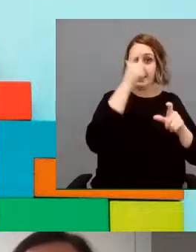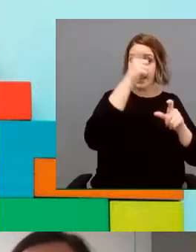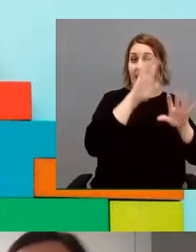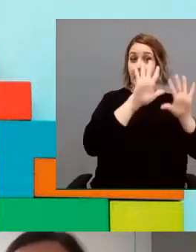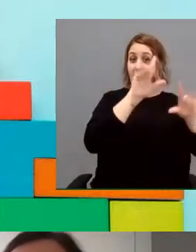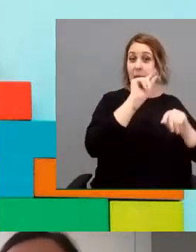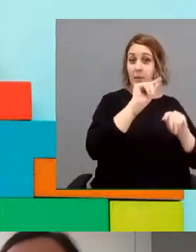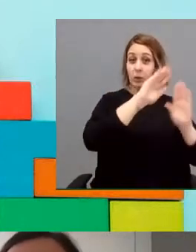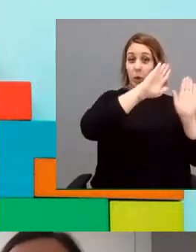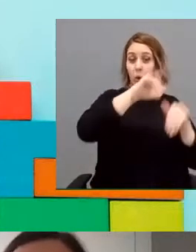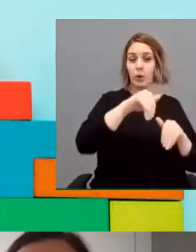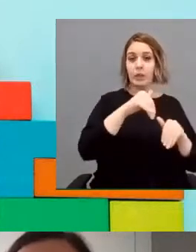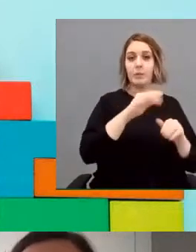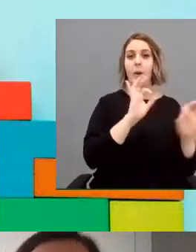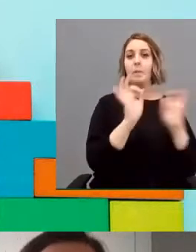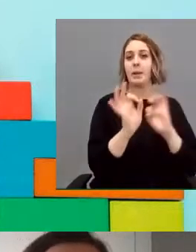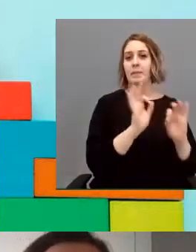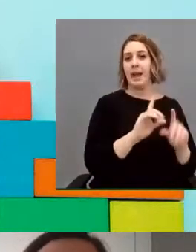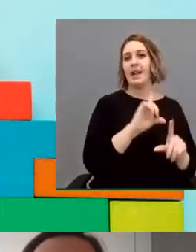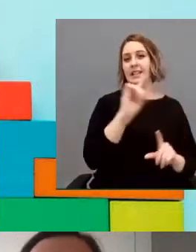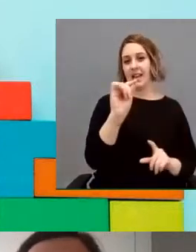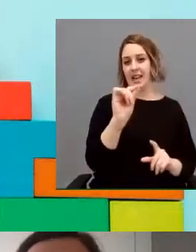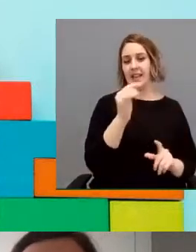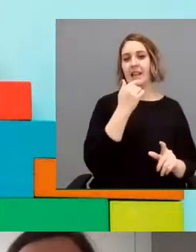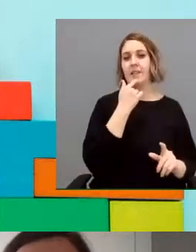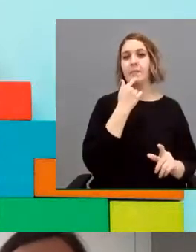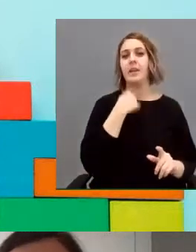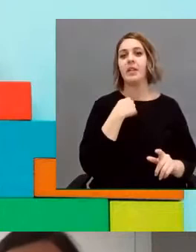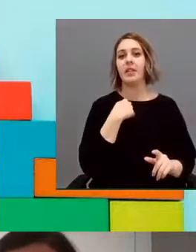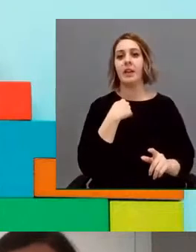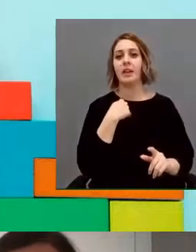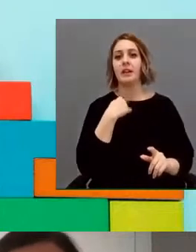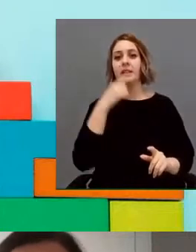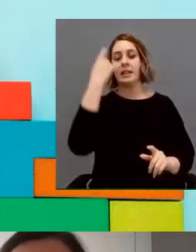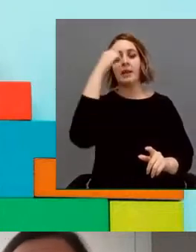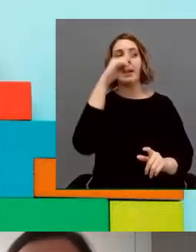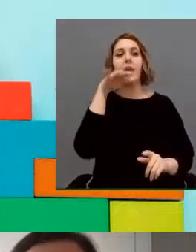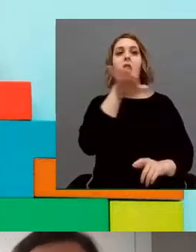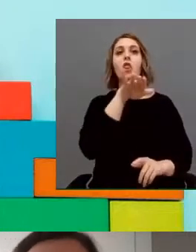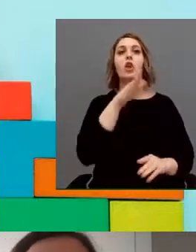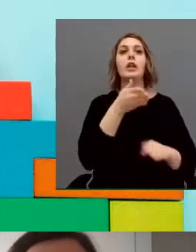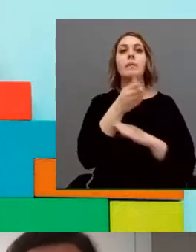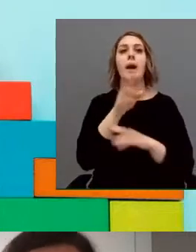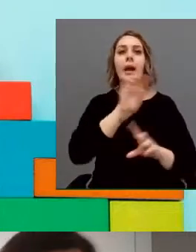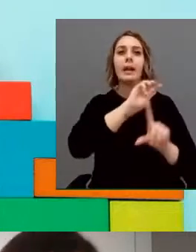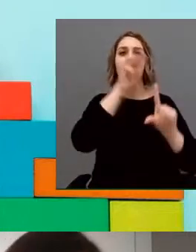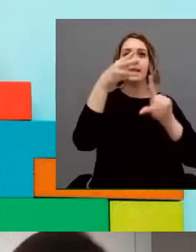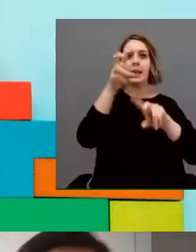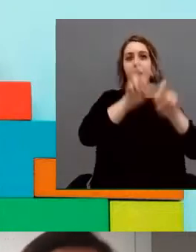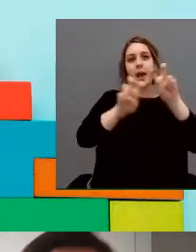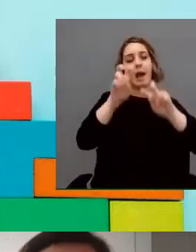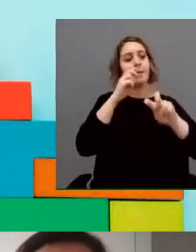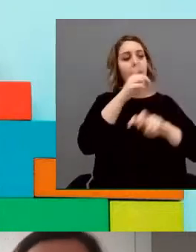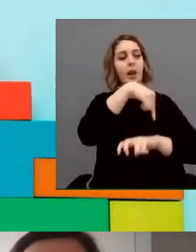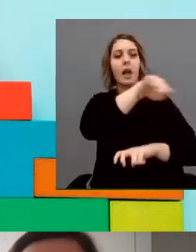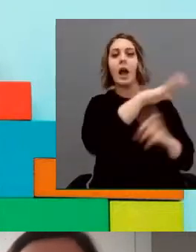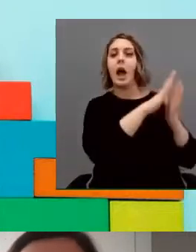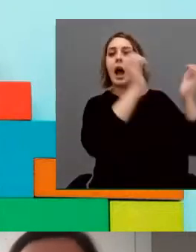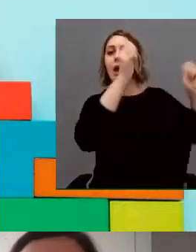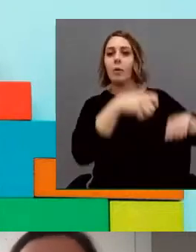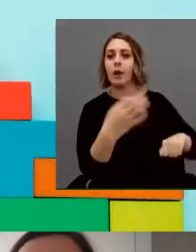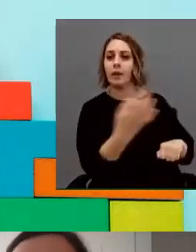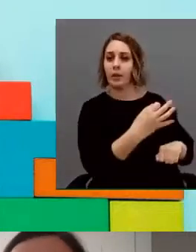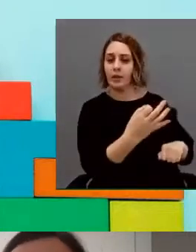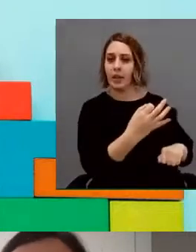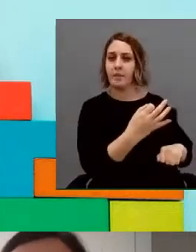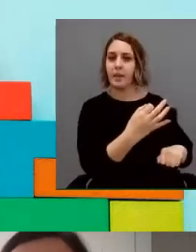preparar esta salida. Tienen que decidir dónde ir, tienen que buscar en internet, tienen que ponerse de acuerdo, tienen que frustrarse cuando